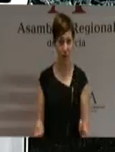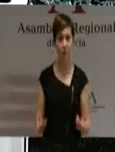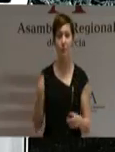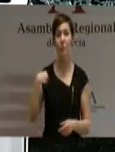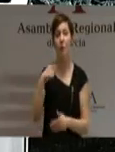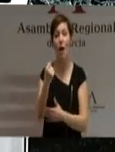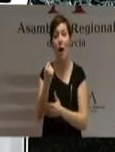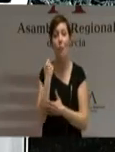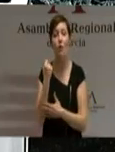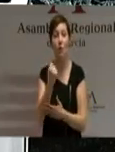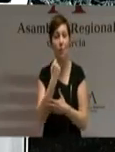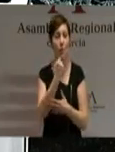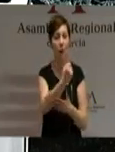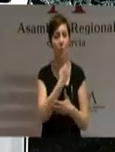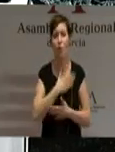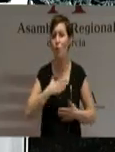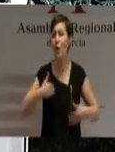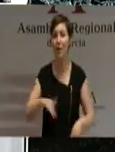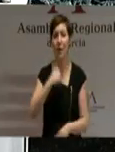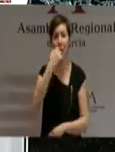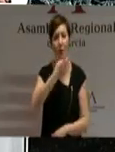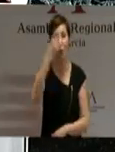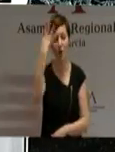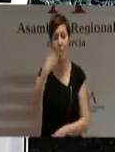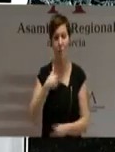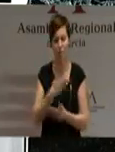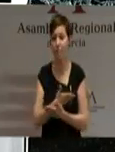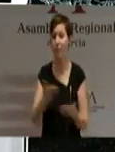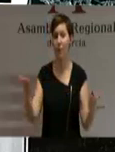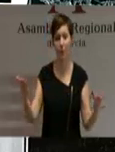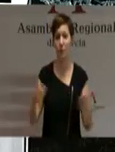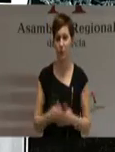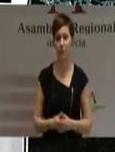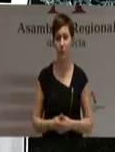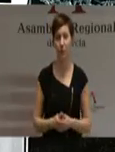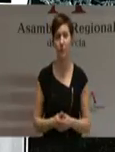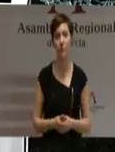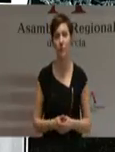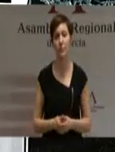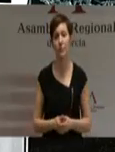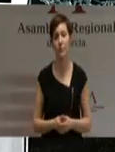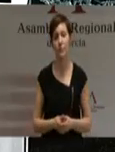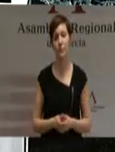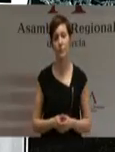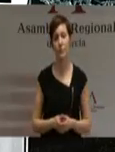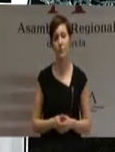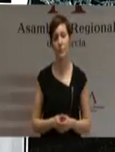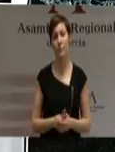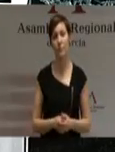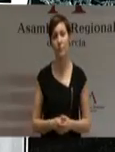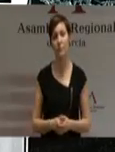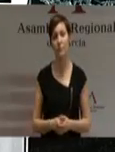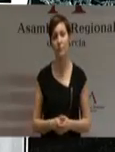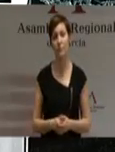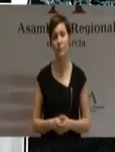nuestro alcance dentro de las limitadas coordenadas económicas actuales estarán a disposición de los agentes sociales. Y aquí